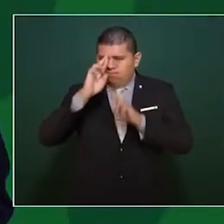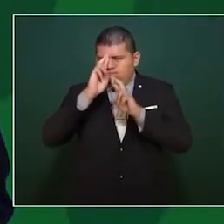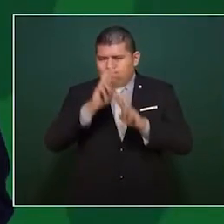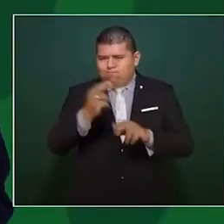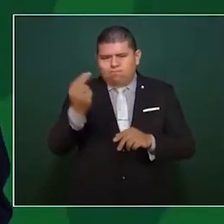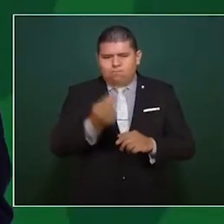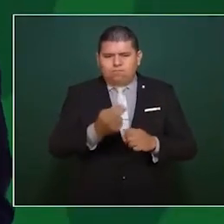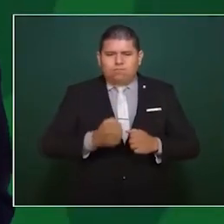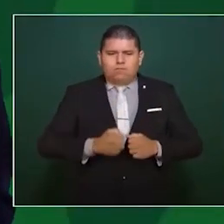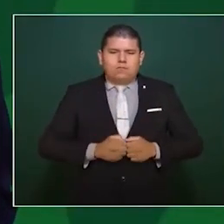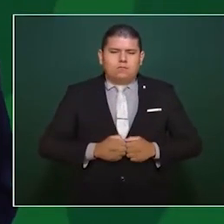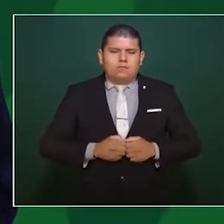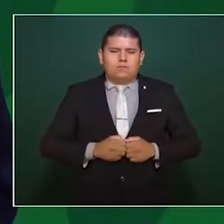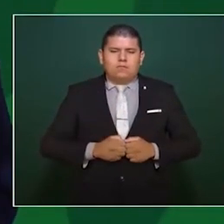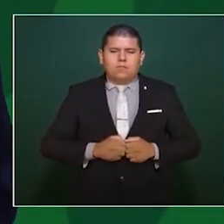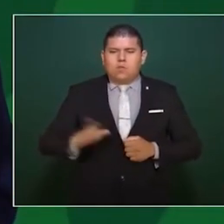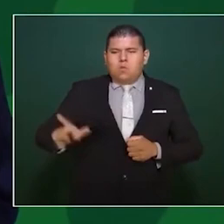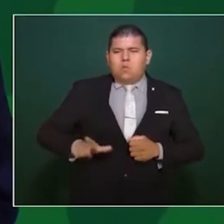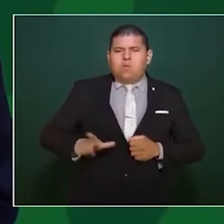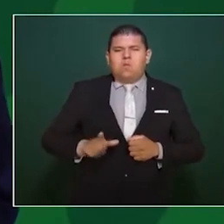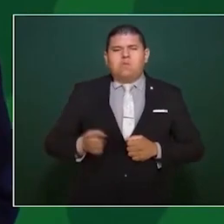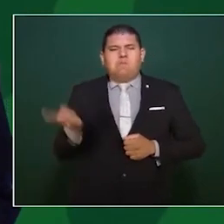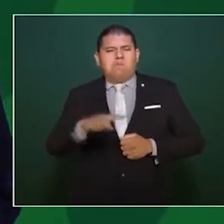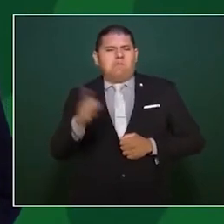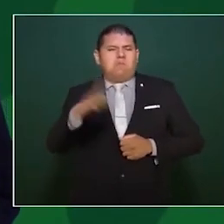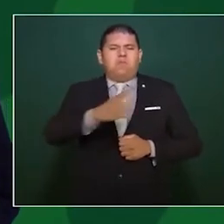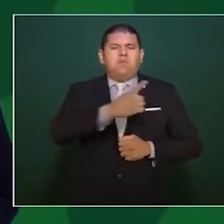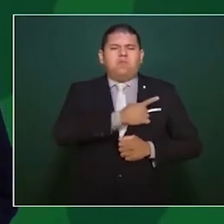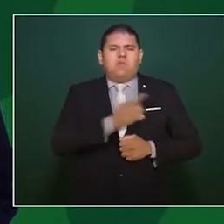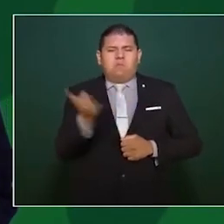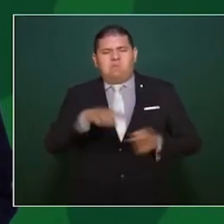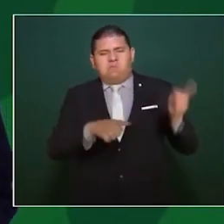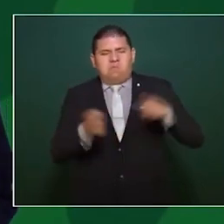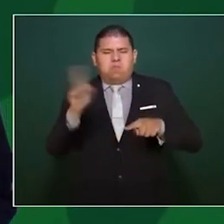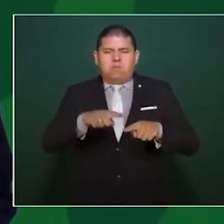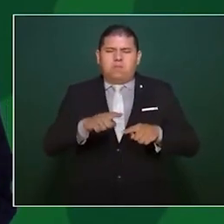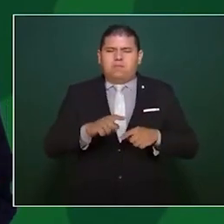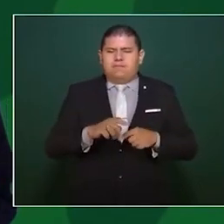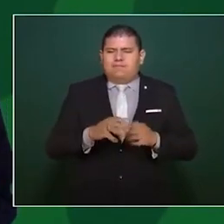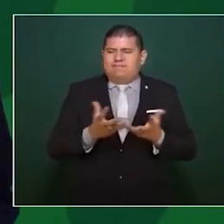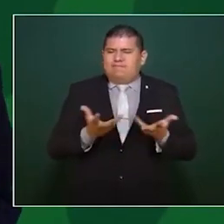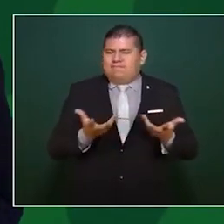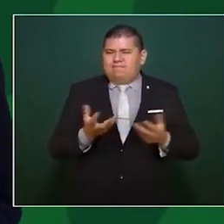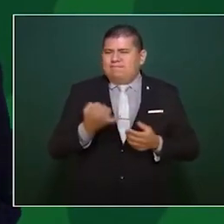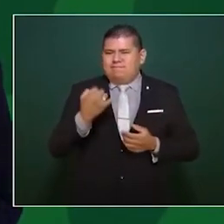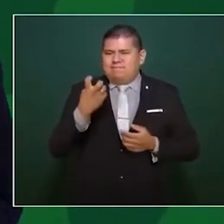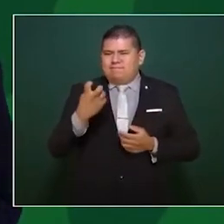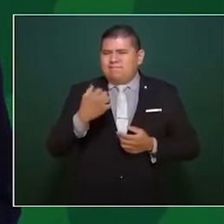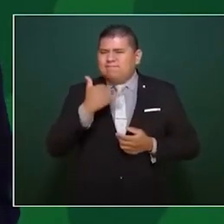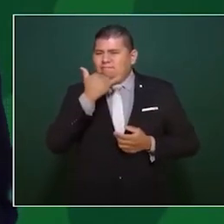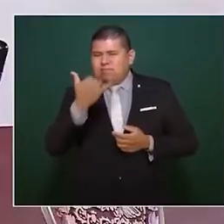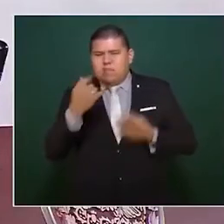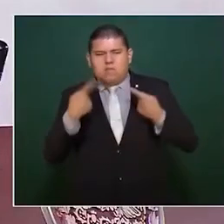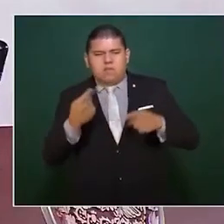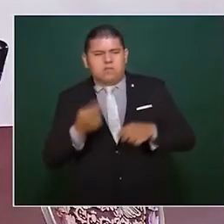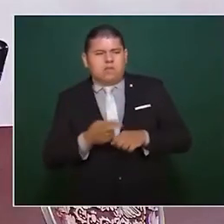La dictadura es pensamiento único, es censura.